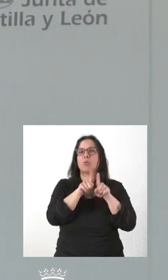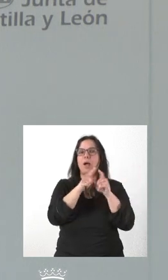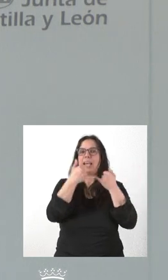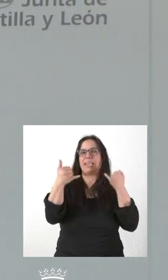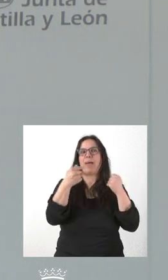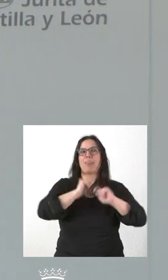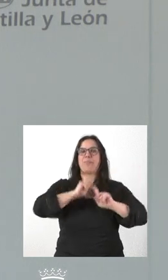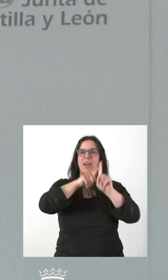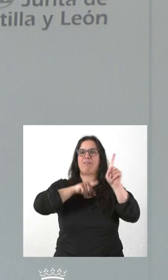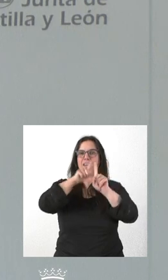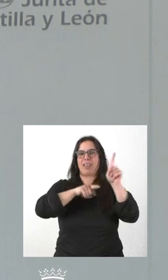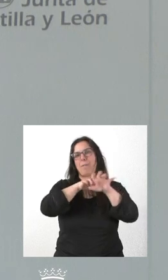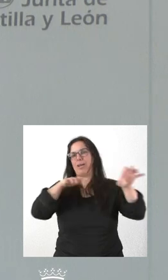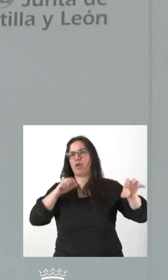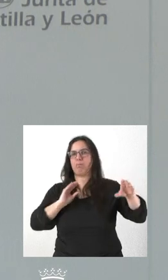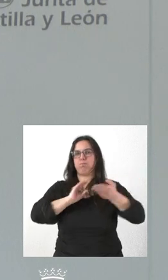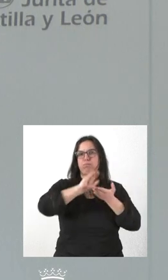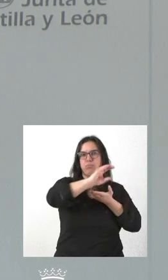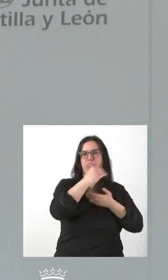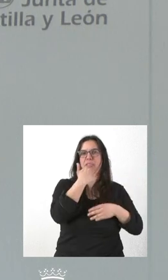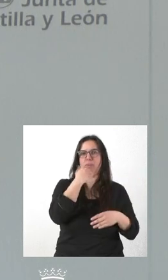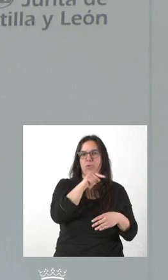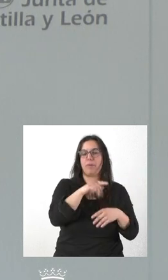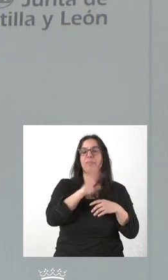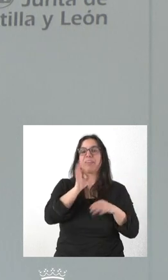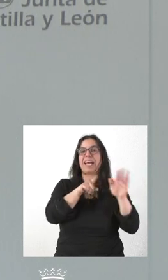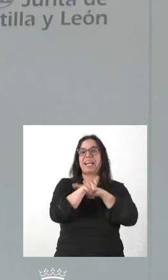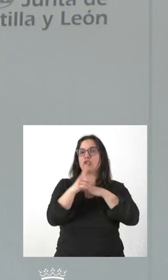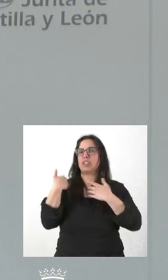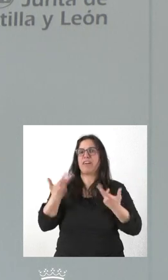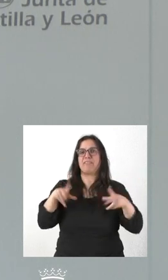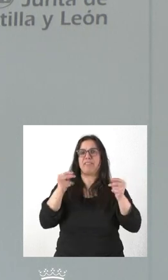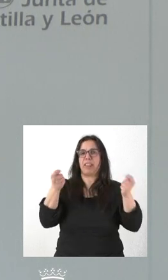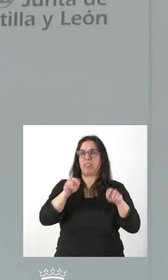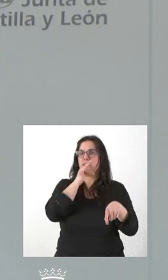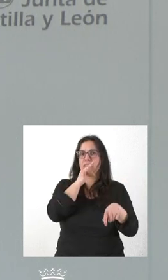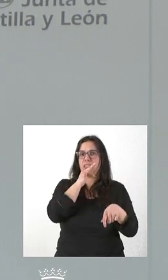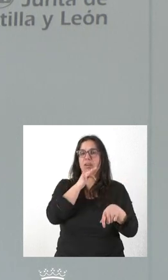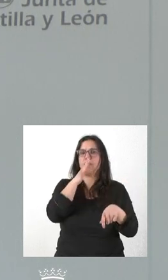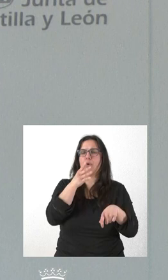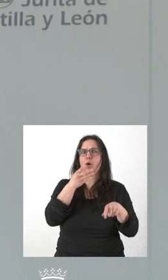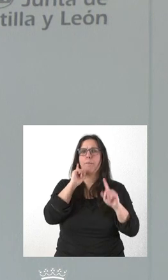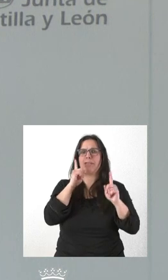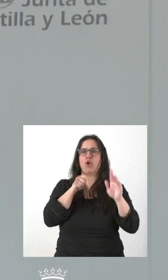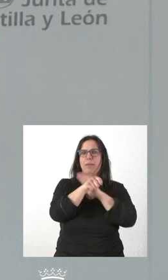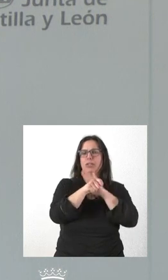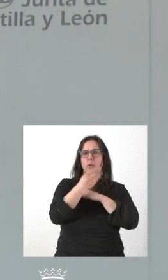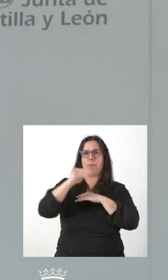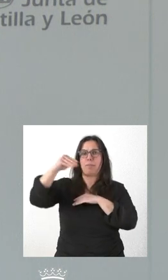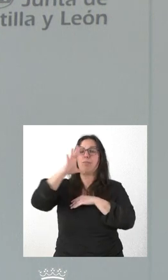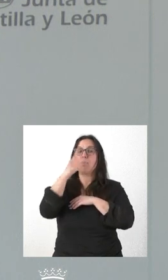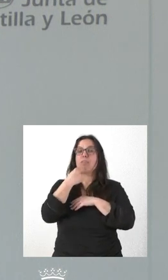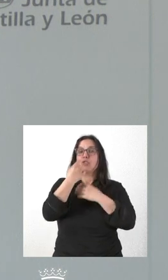referencia para ello. Evidentemente, no ha acabado todo el periodo de gestión, como usted señala. La inversión prevista es mayor, entre otras cosas porque siempre hemos dicho